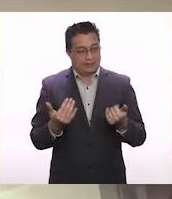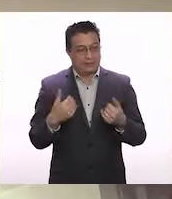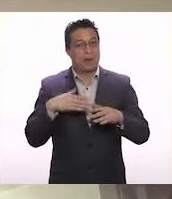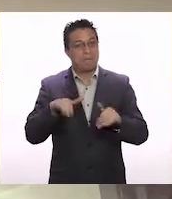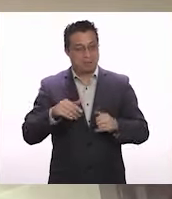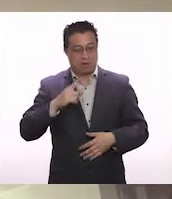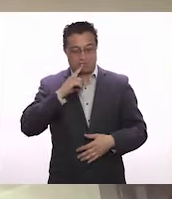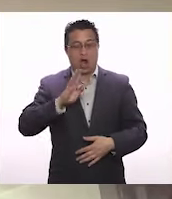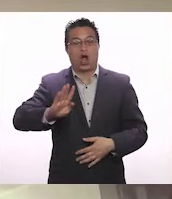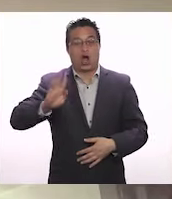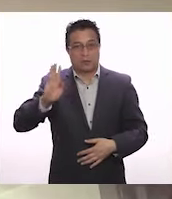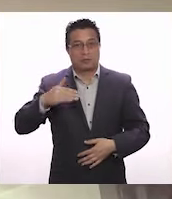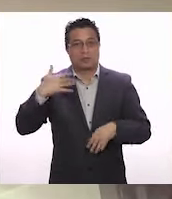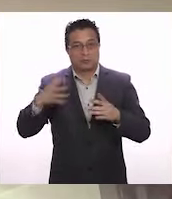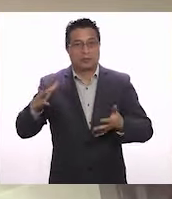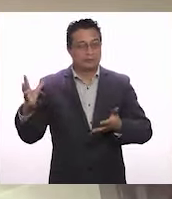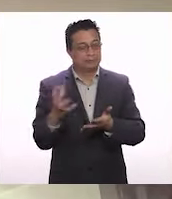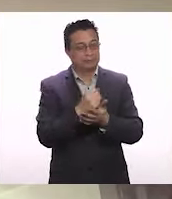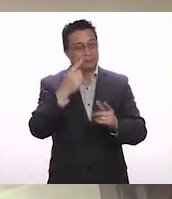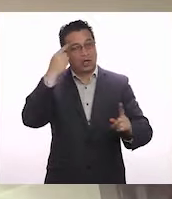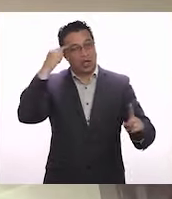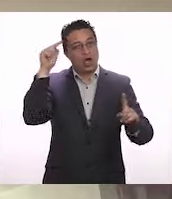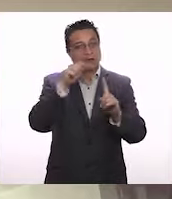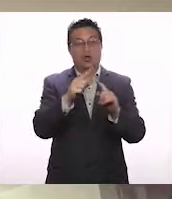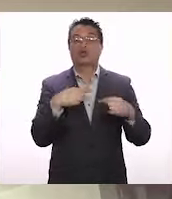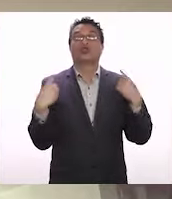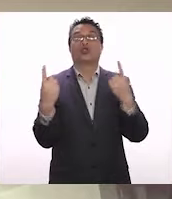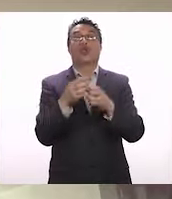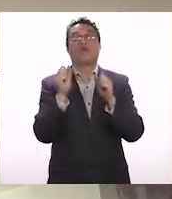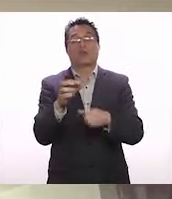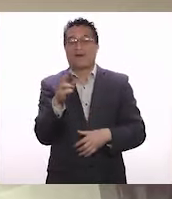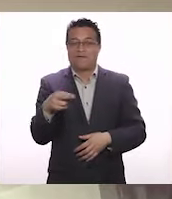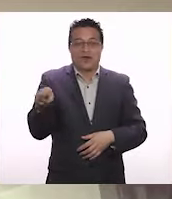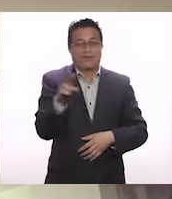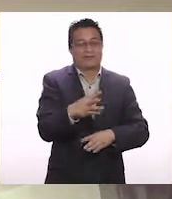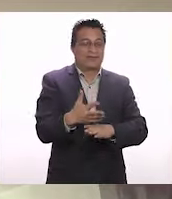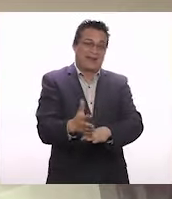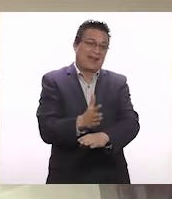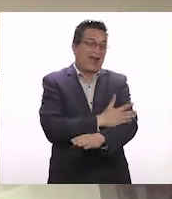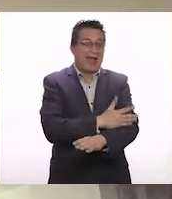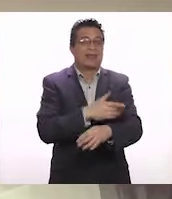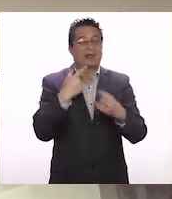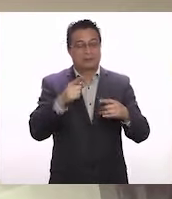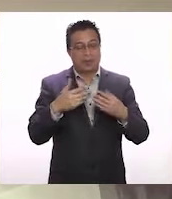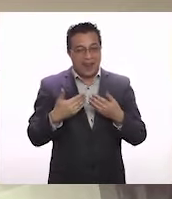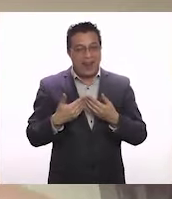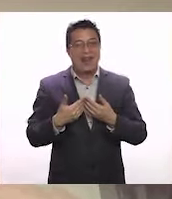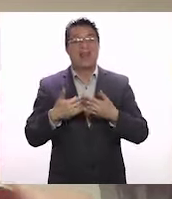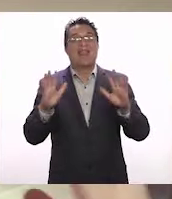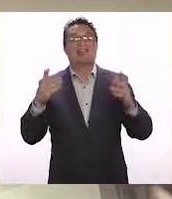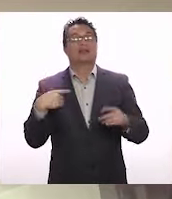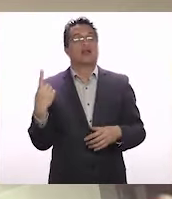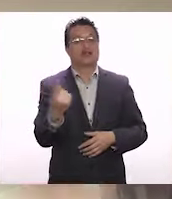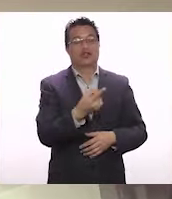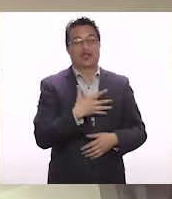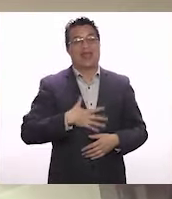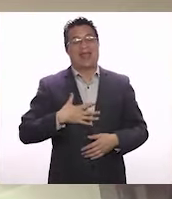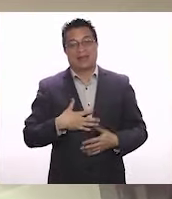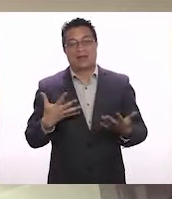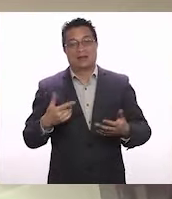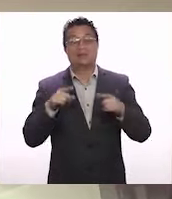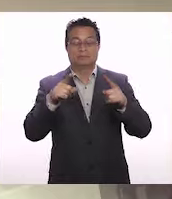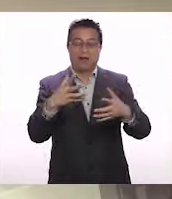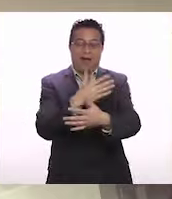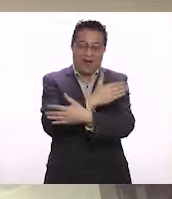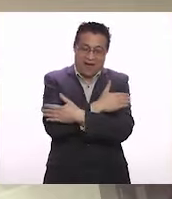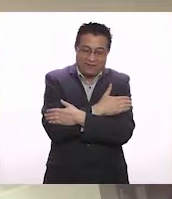necesitamos seguir comprometidos para que logremos ese objetivo y todos podamos volver cuanto antes a tener la libertad que todos